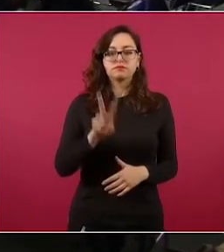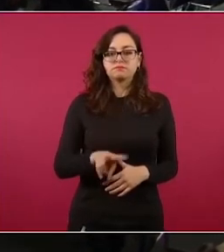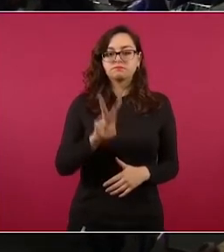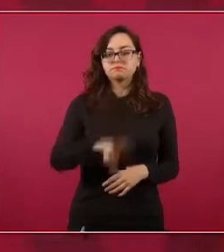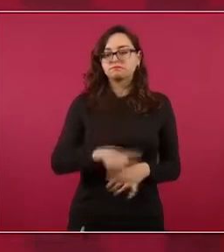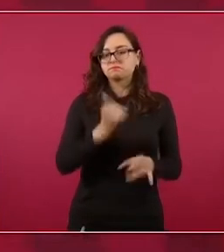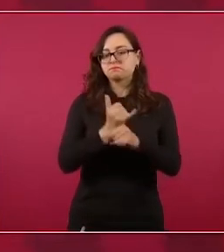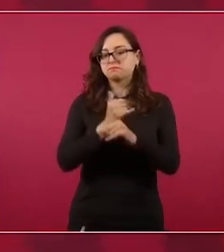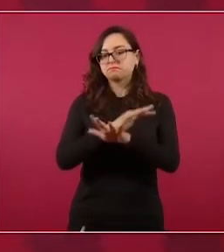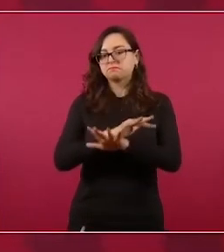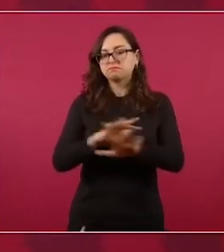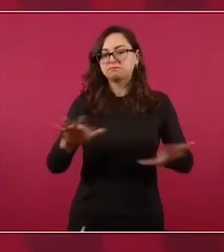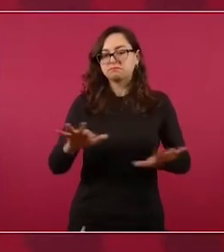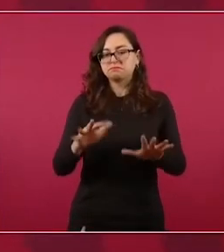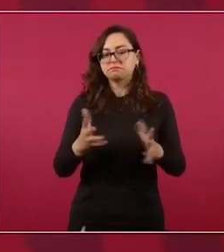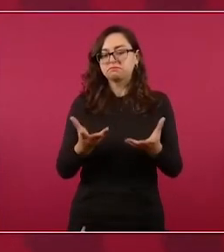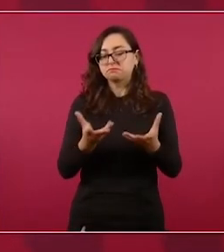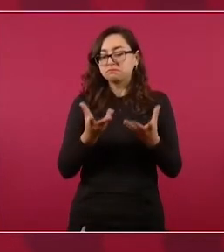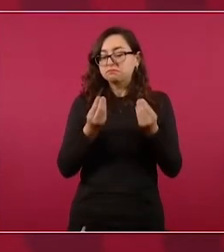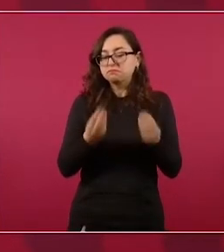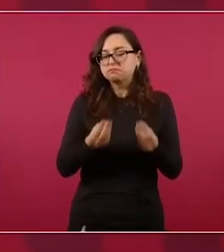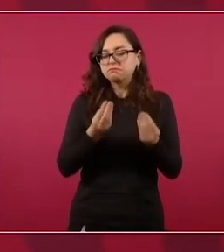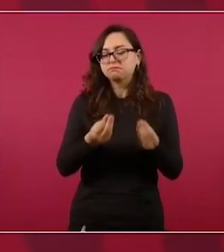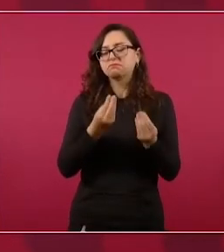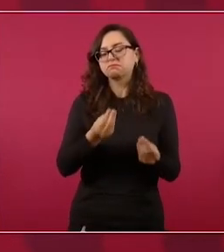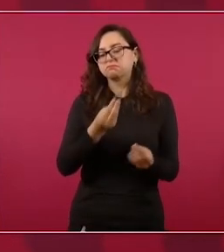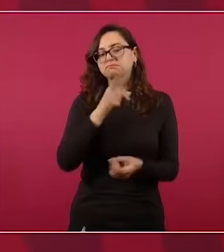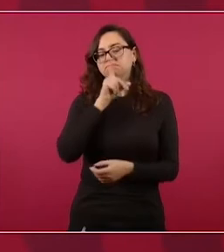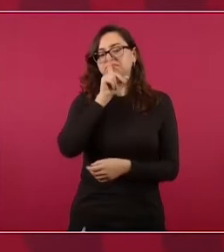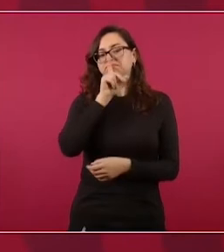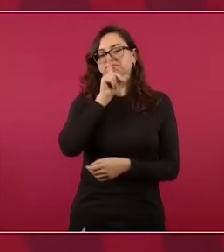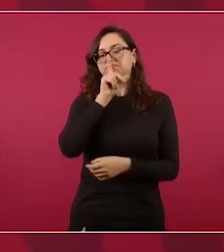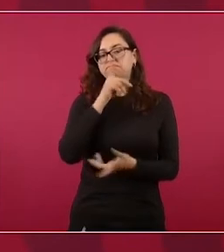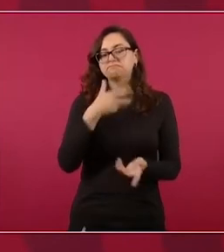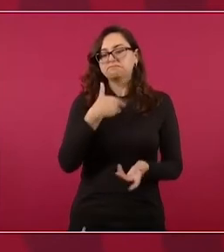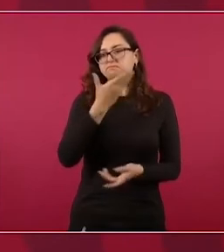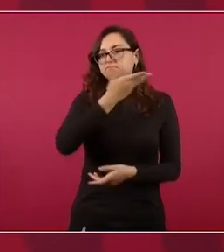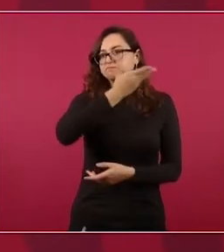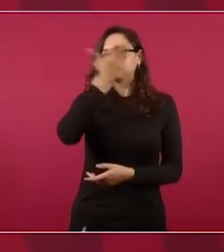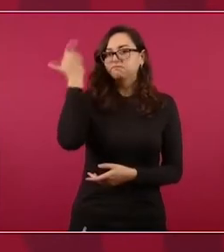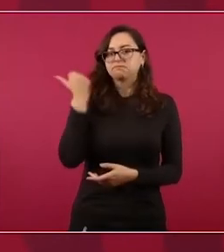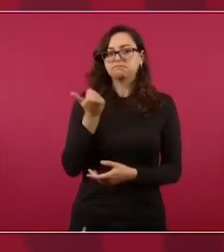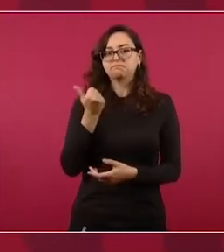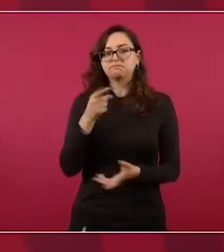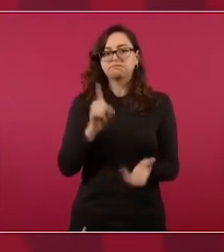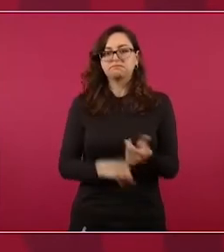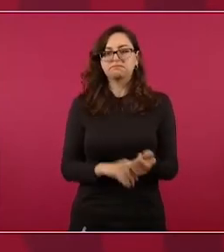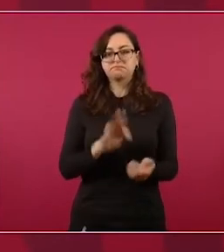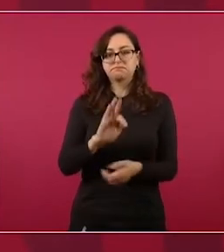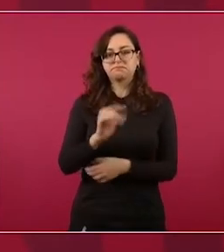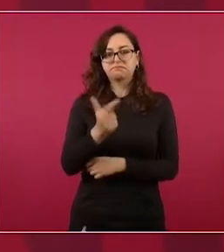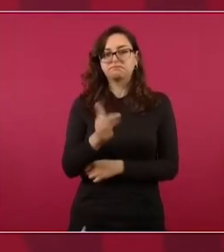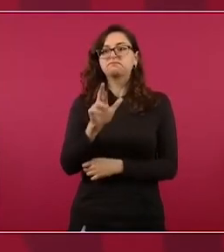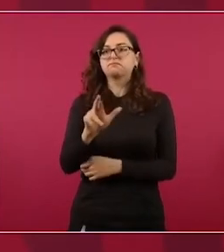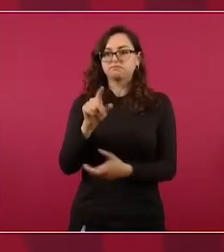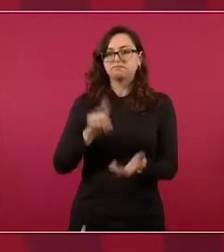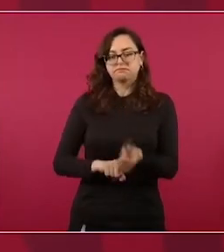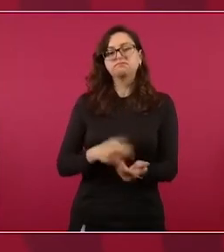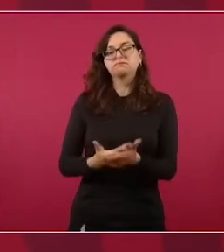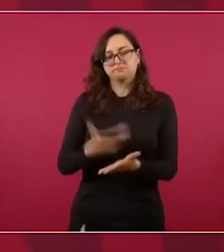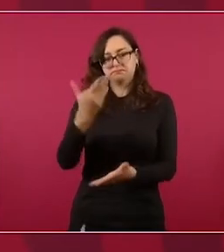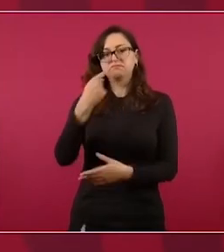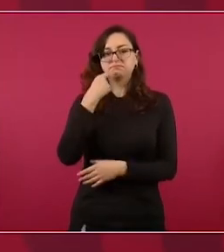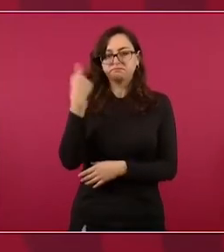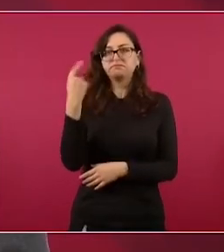Solo que existen estas denuncias en la Fiscalía. Y para